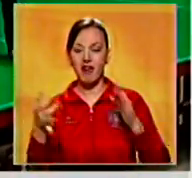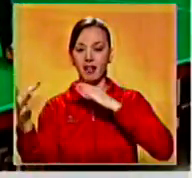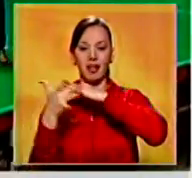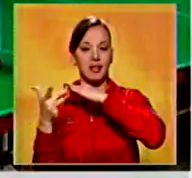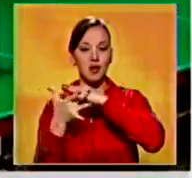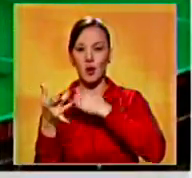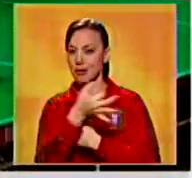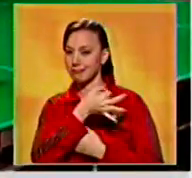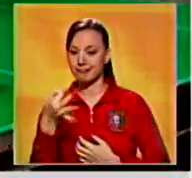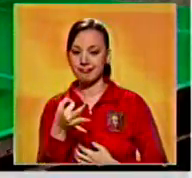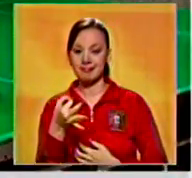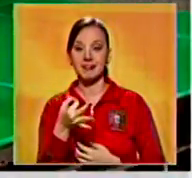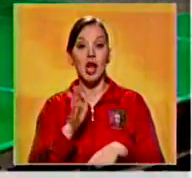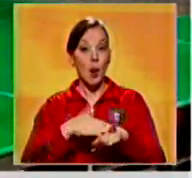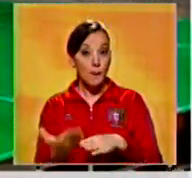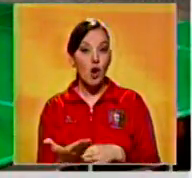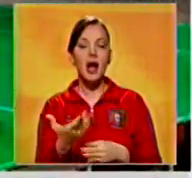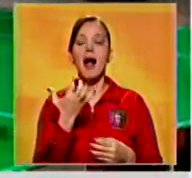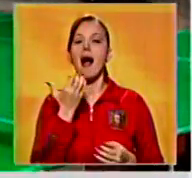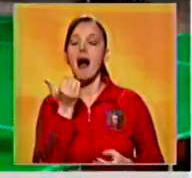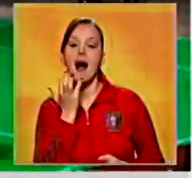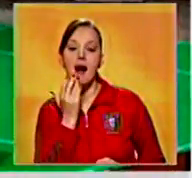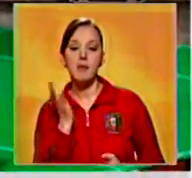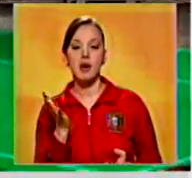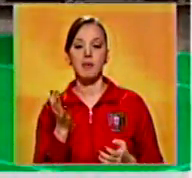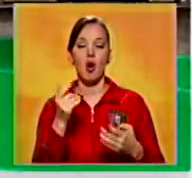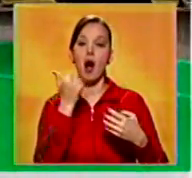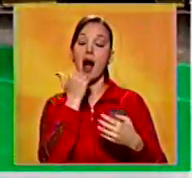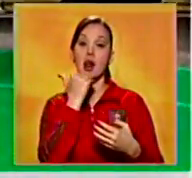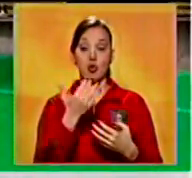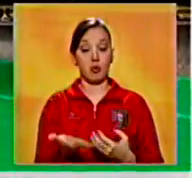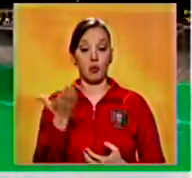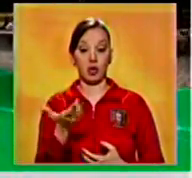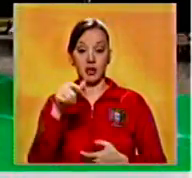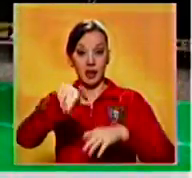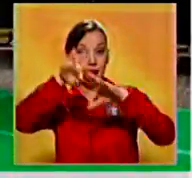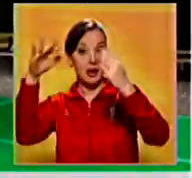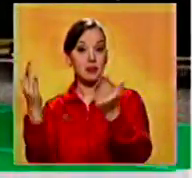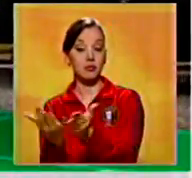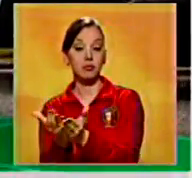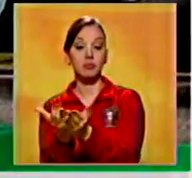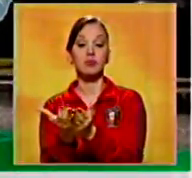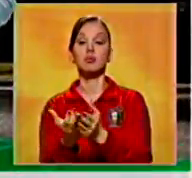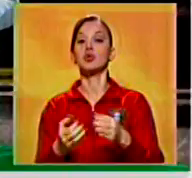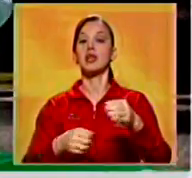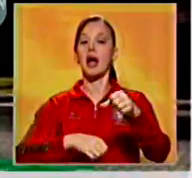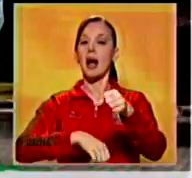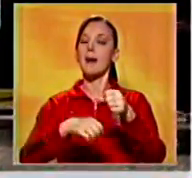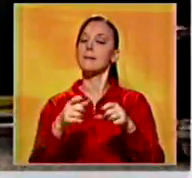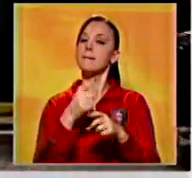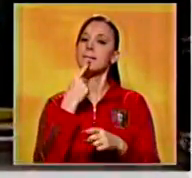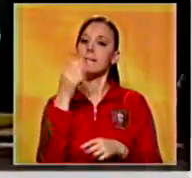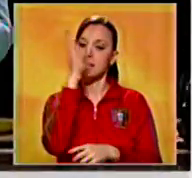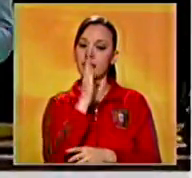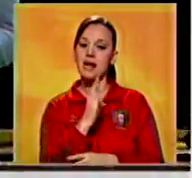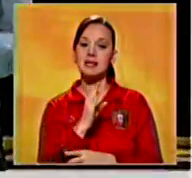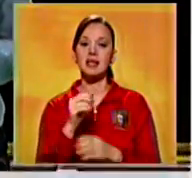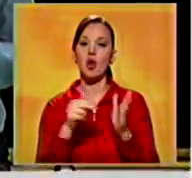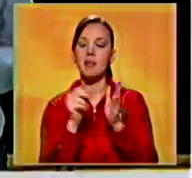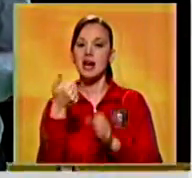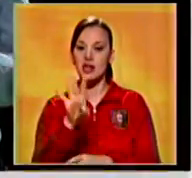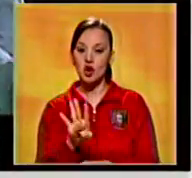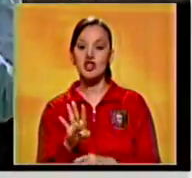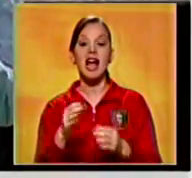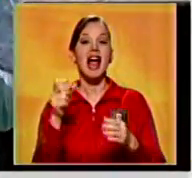porque de las cosas más interesantes que hay en este momento, en este Mundial de Brasil 2014, es que va a ser en HD y